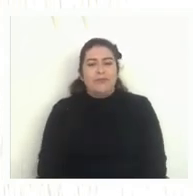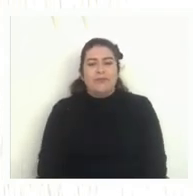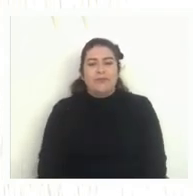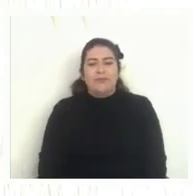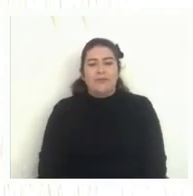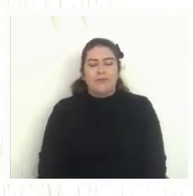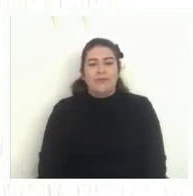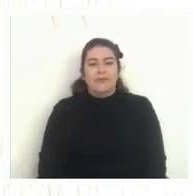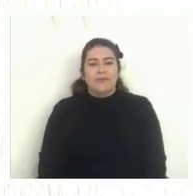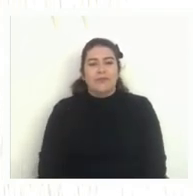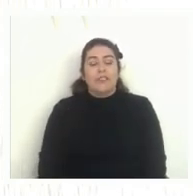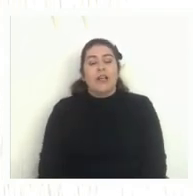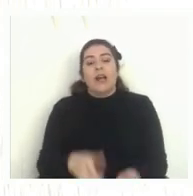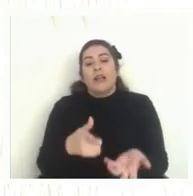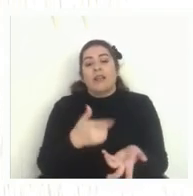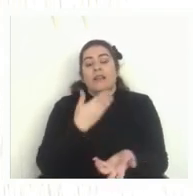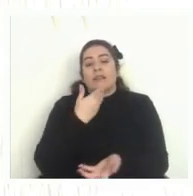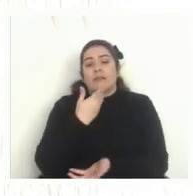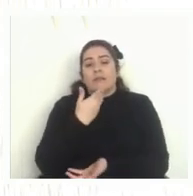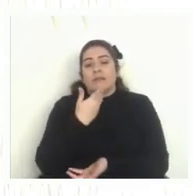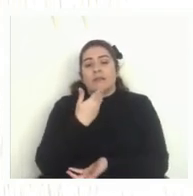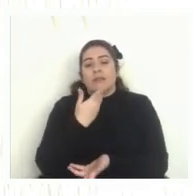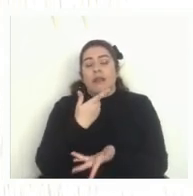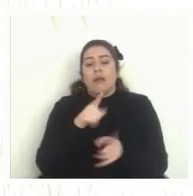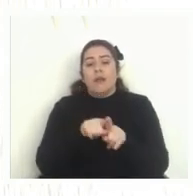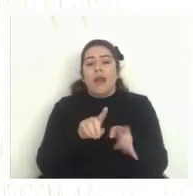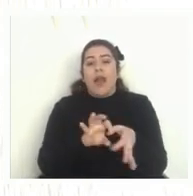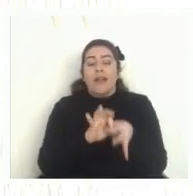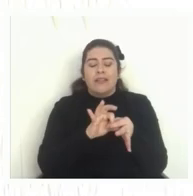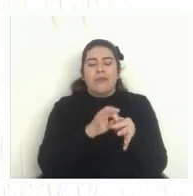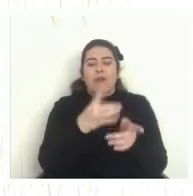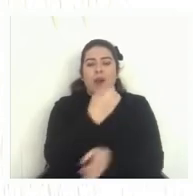me gustaría poder agradecer por esta pregunta